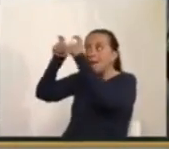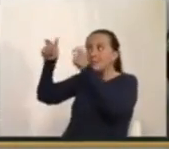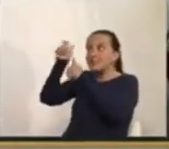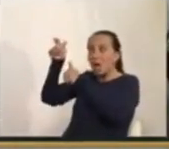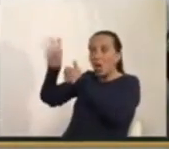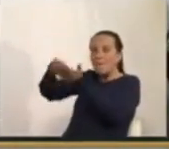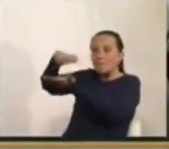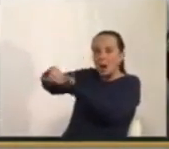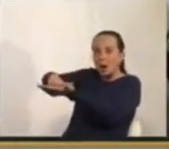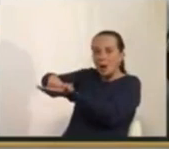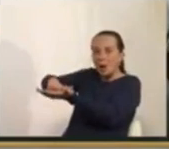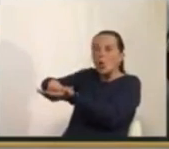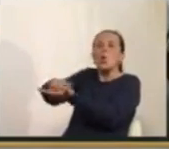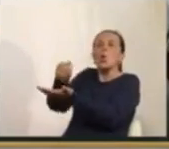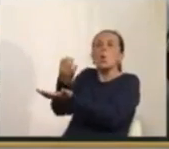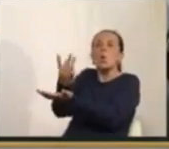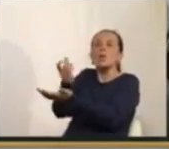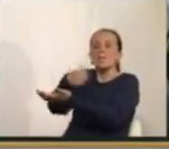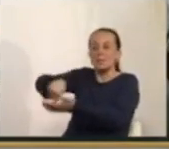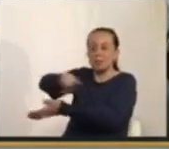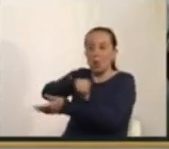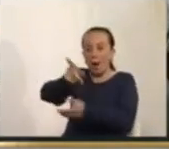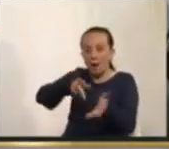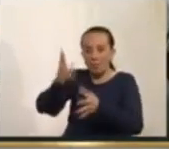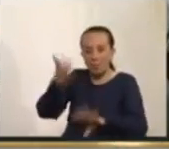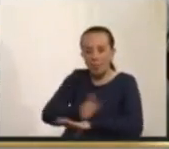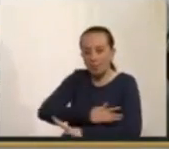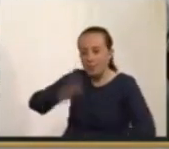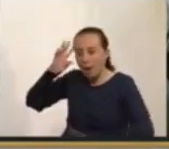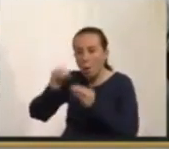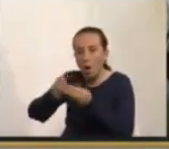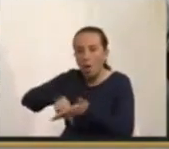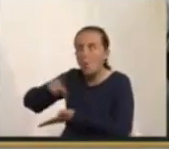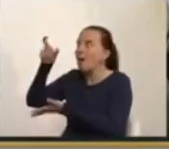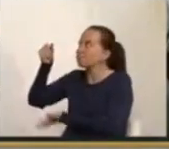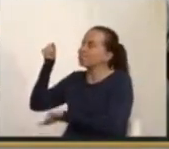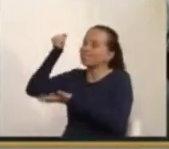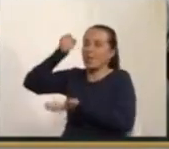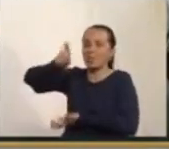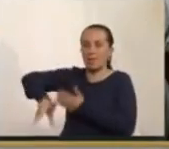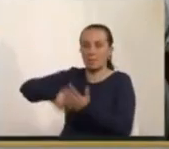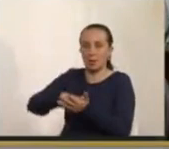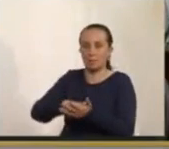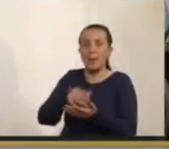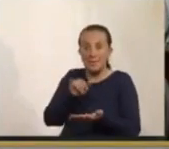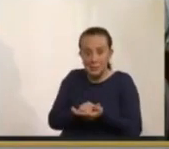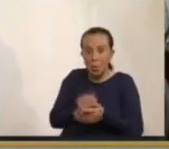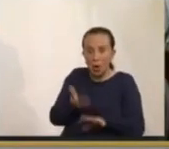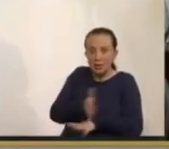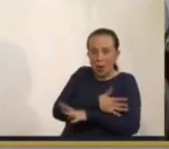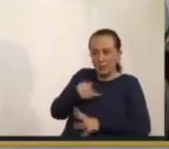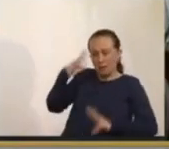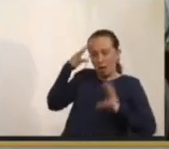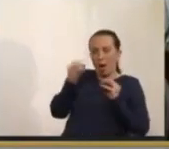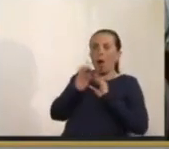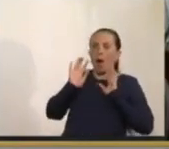el equivalente a la obra recibida. Y entonces, de acuerdo con los peritálogos que se han